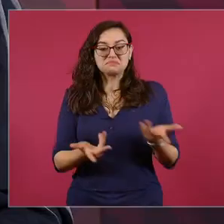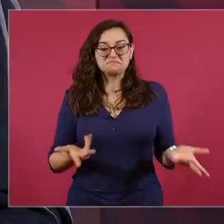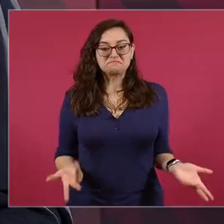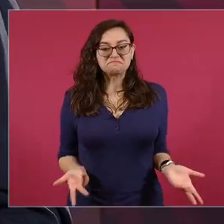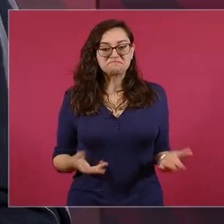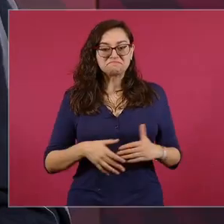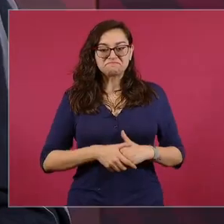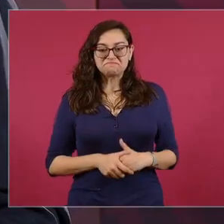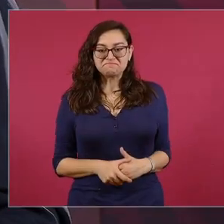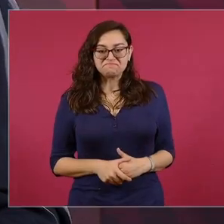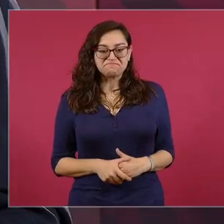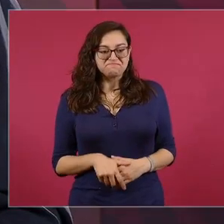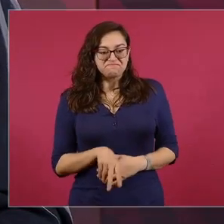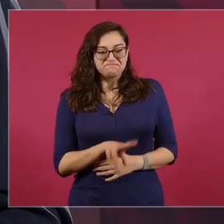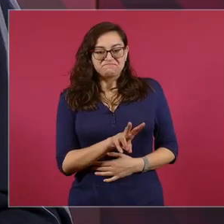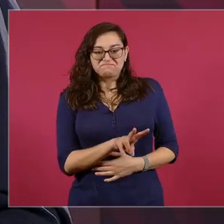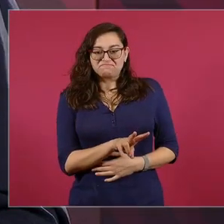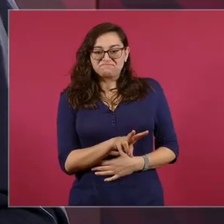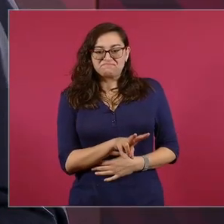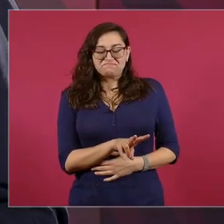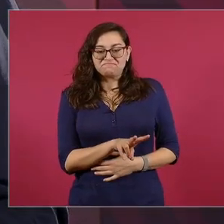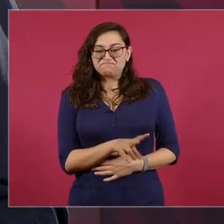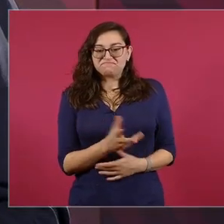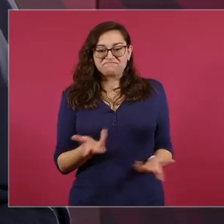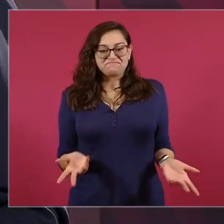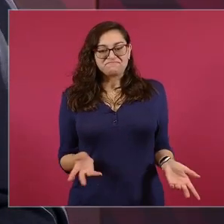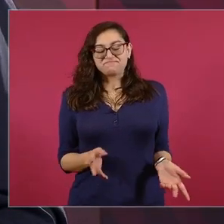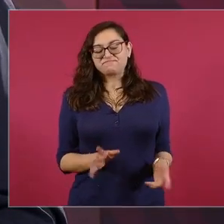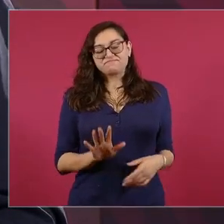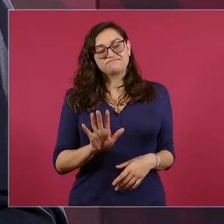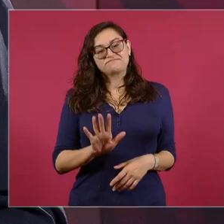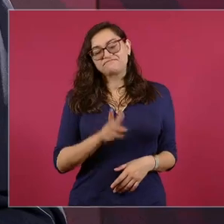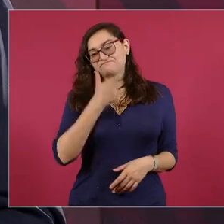haciendo hasta el ridículo.